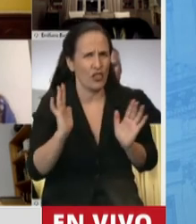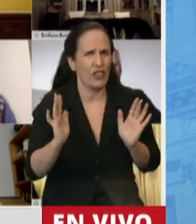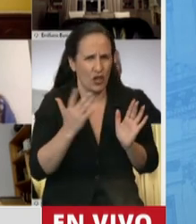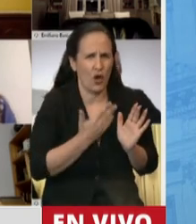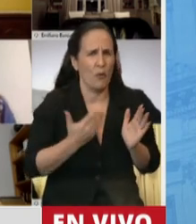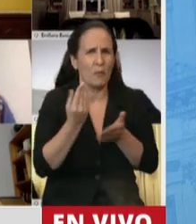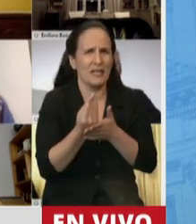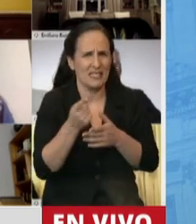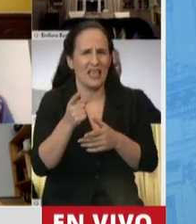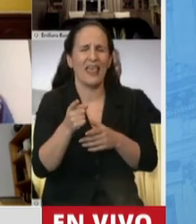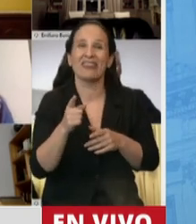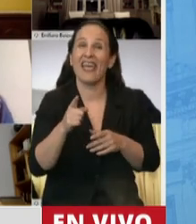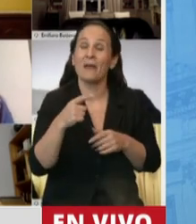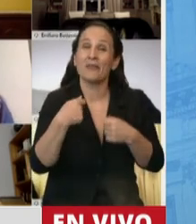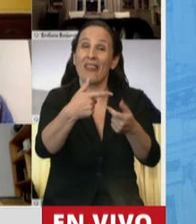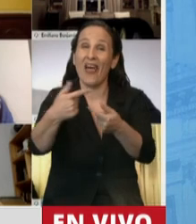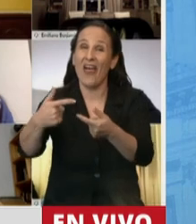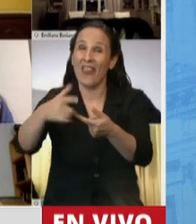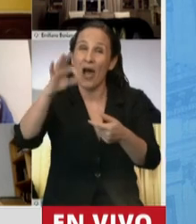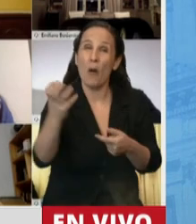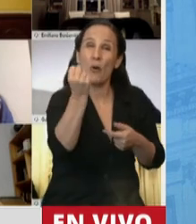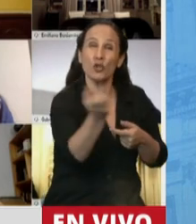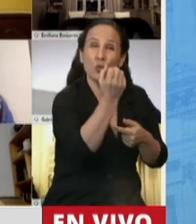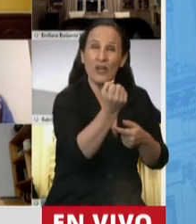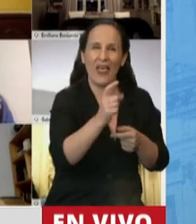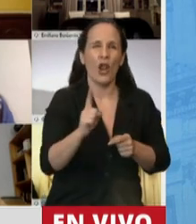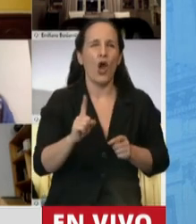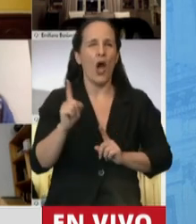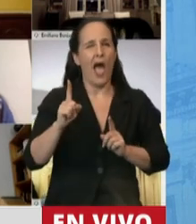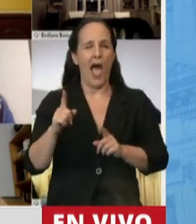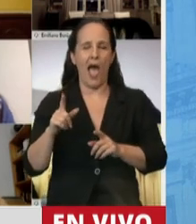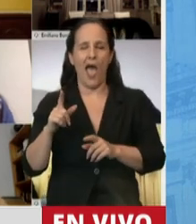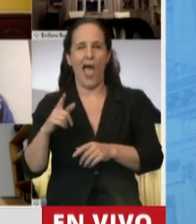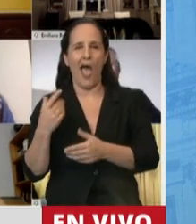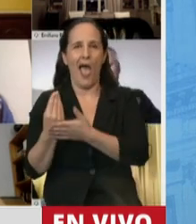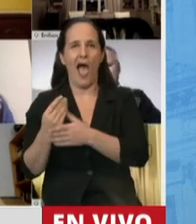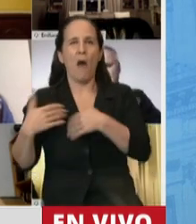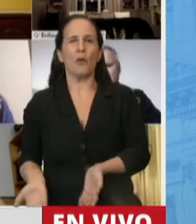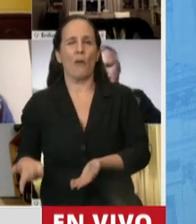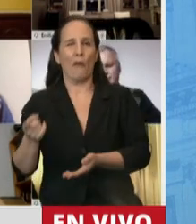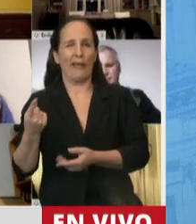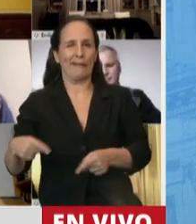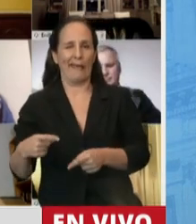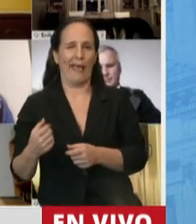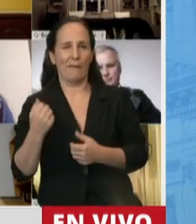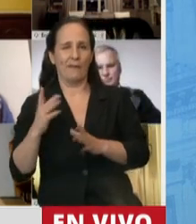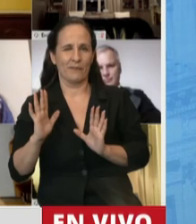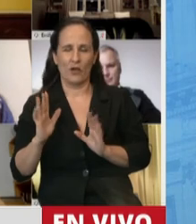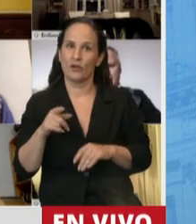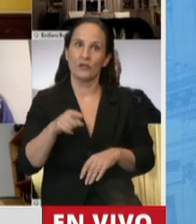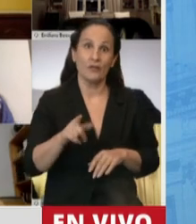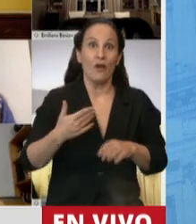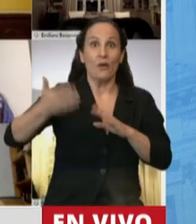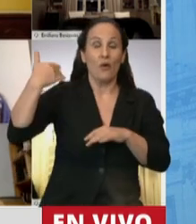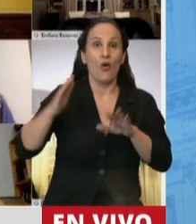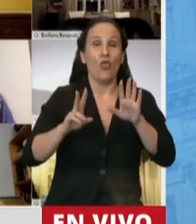oportunidades, no de oportunistas. Teníamos la posibilidad de sacar una ley de regulación del teletrabajo de máxima. 12